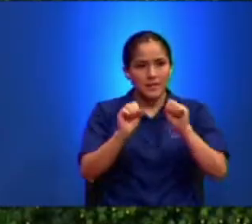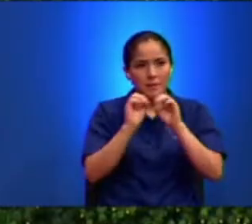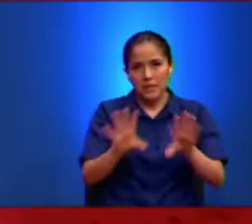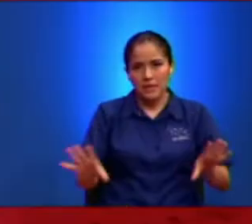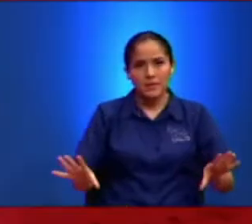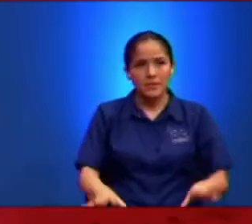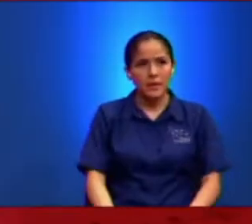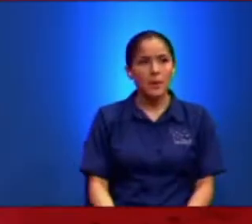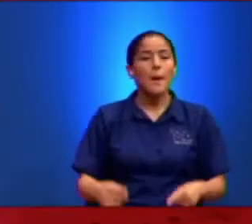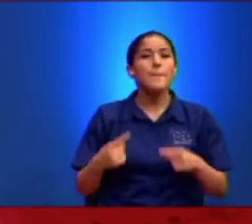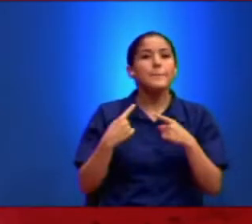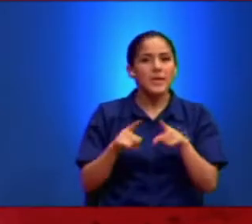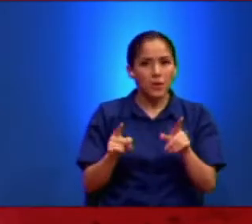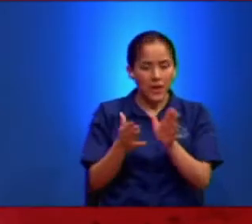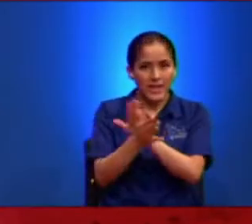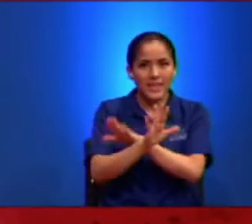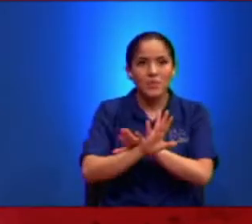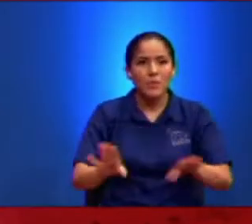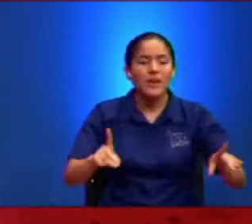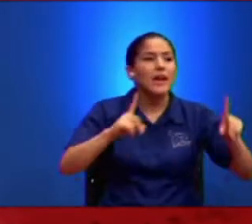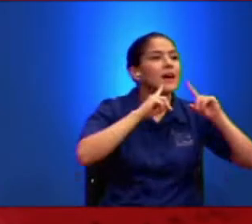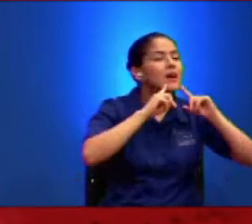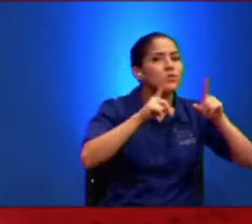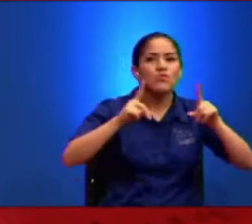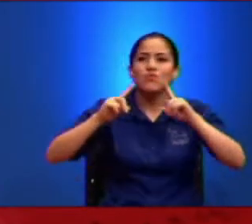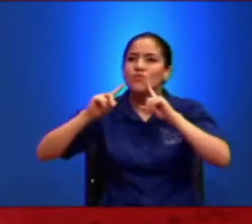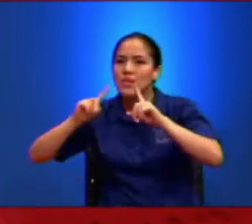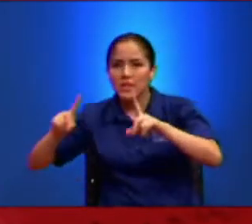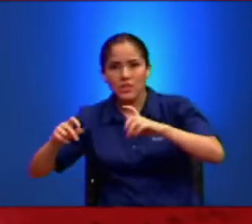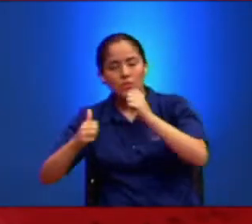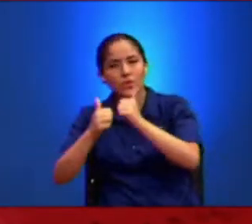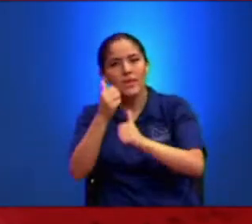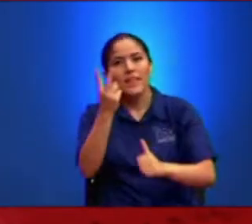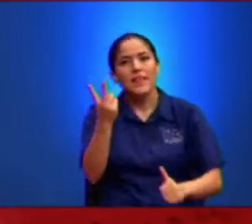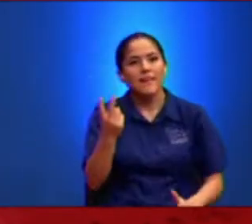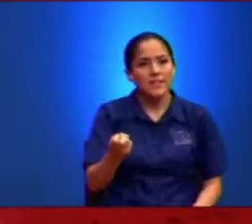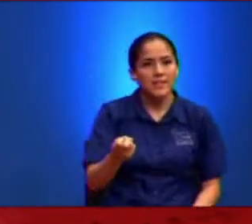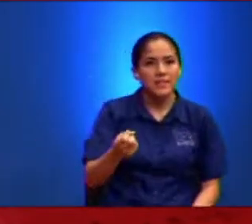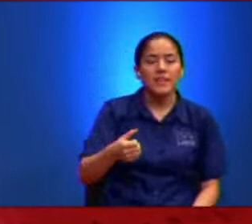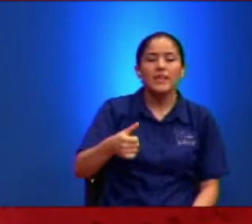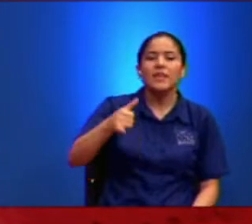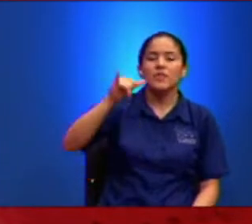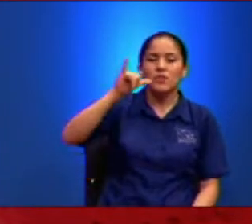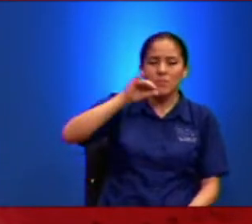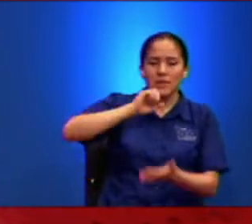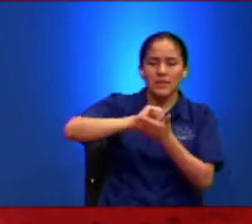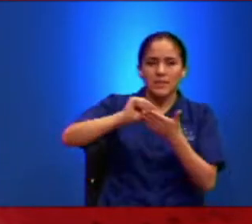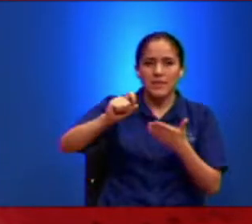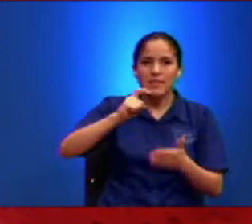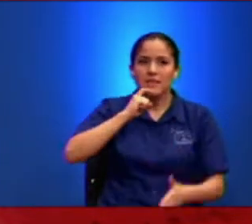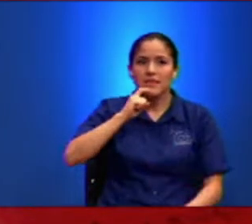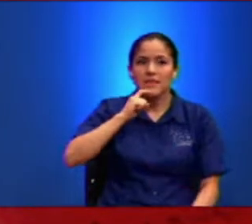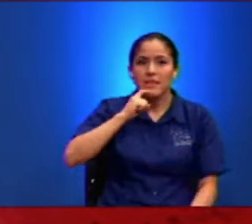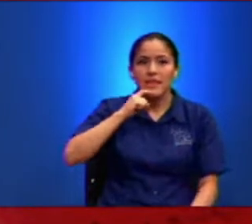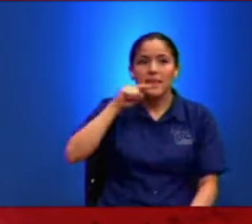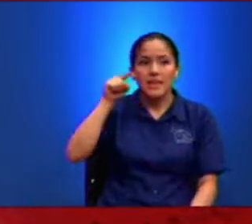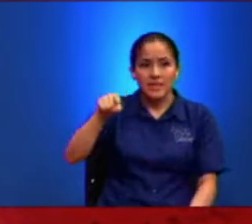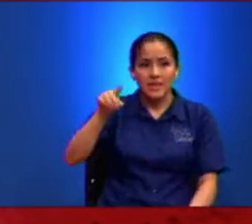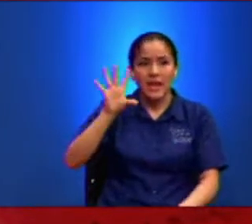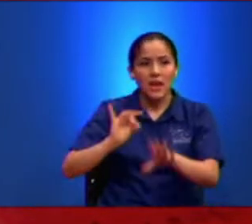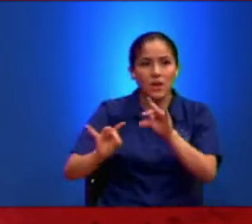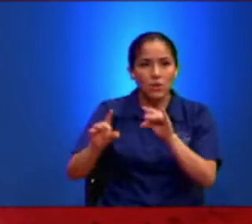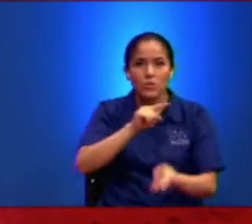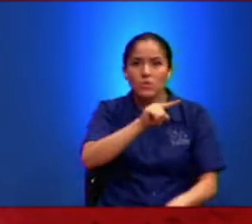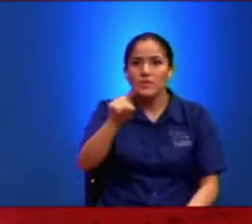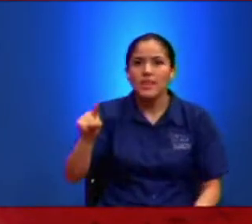Pero El Que Muera Anunciando Esto Cada Vez Que Toma La Santa Cena Ese Algunos De Esos